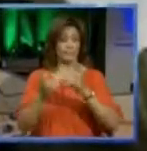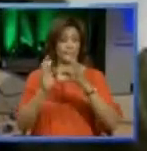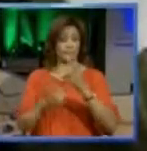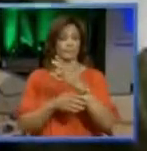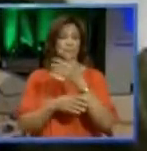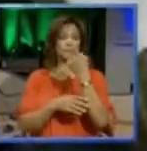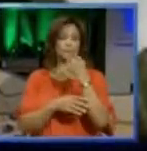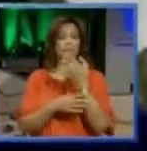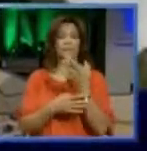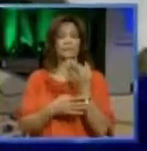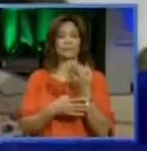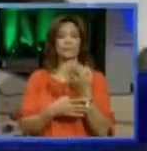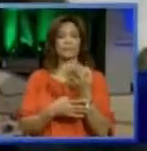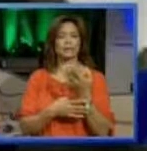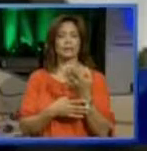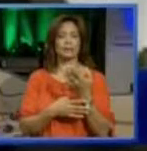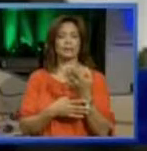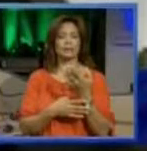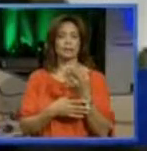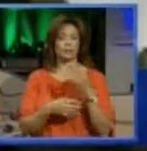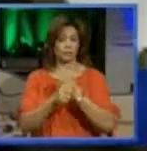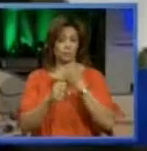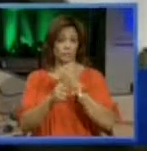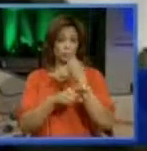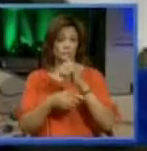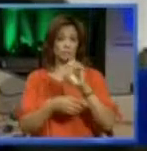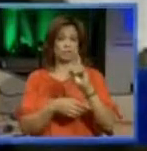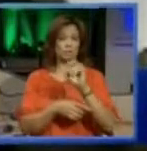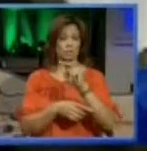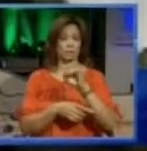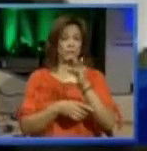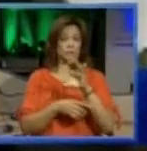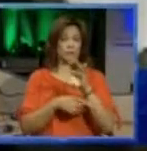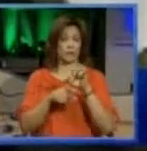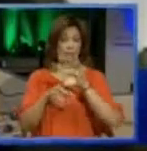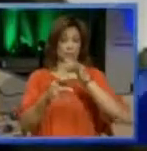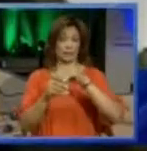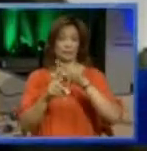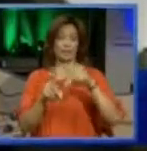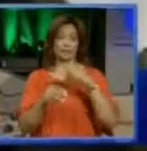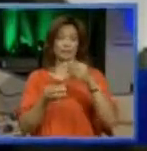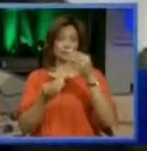de operaciones de la Dirección Nacional del Control de Drogas y es